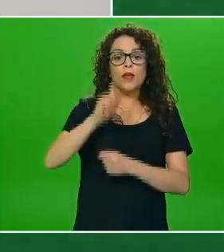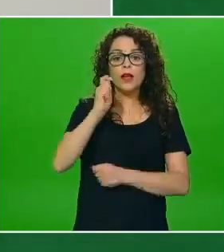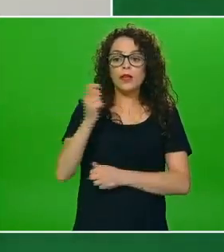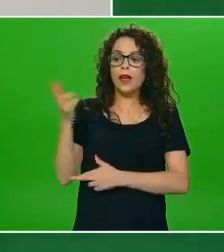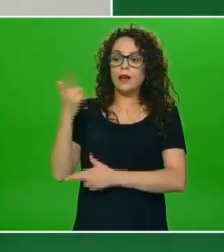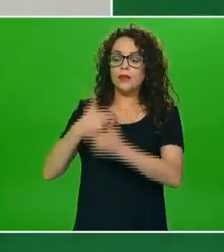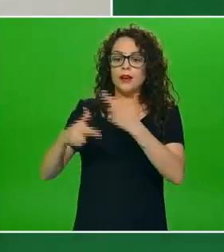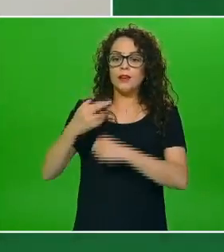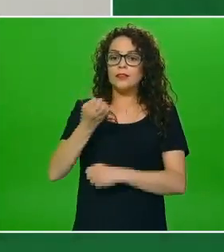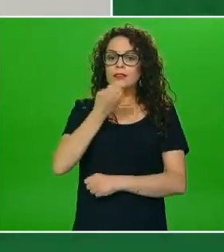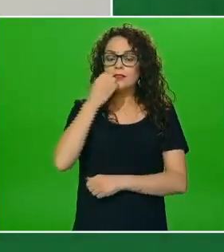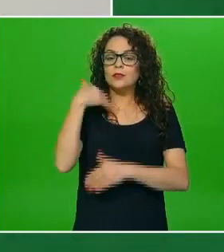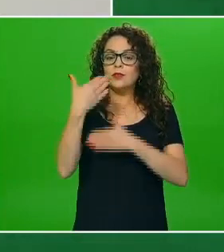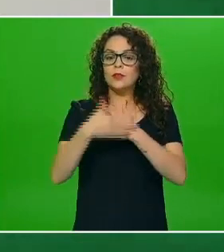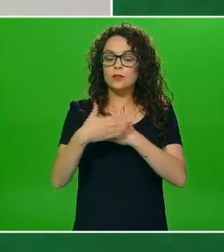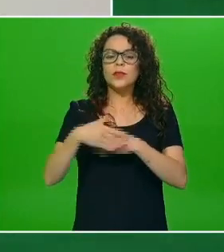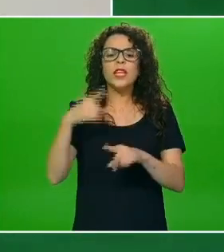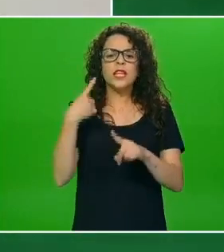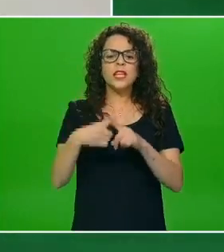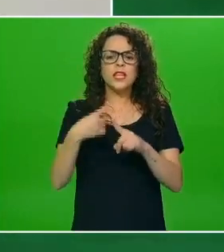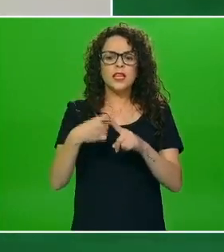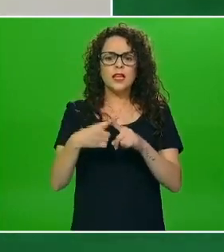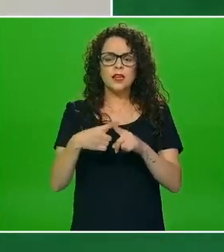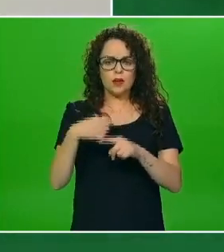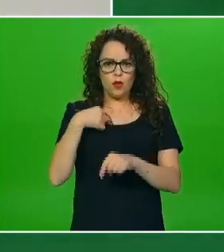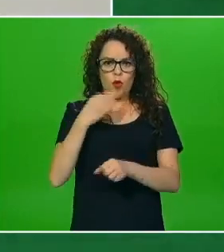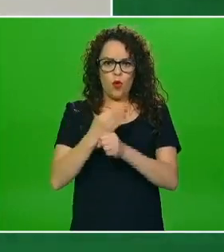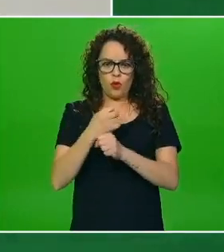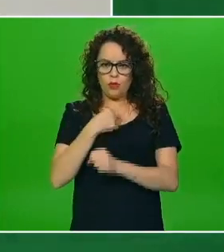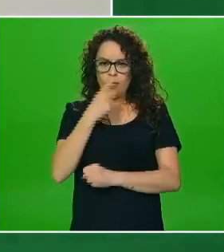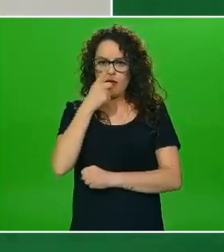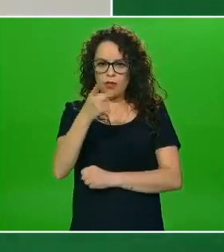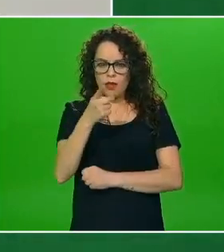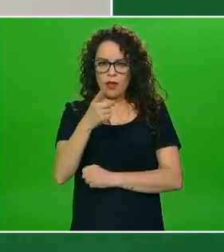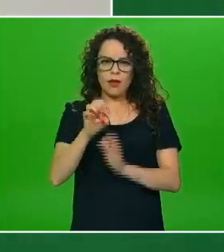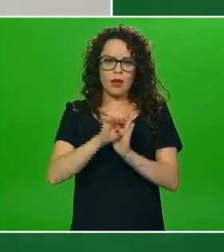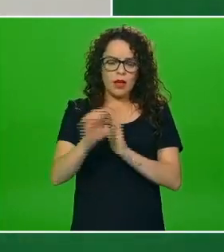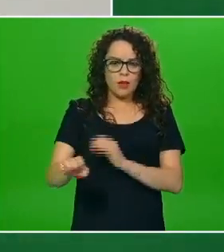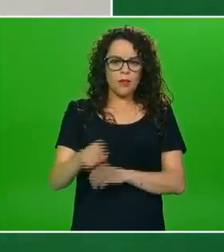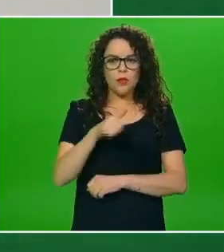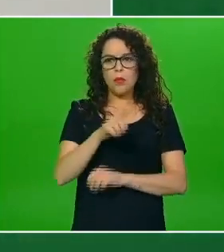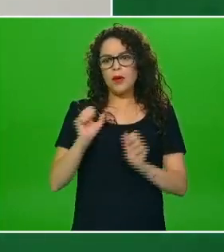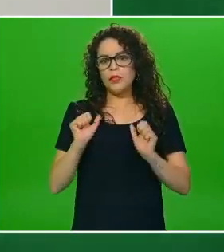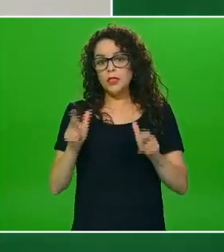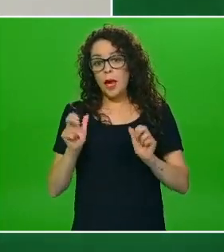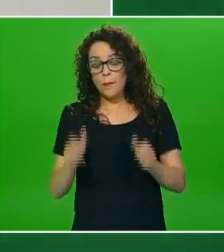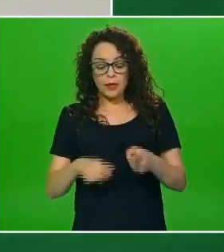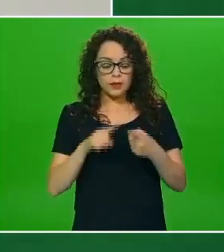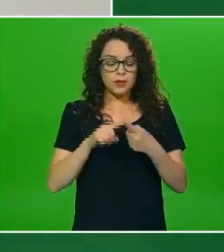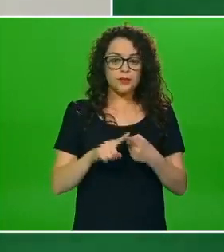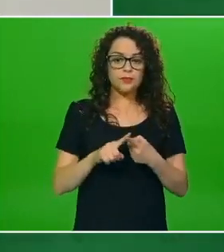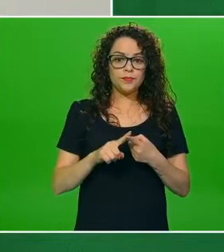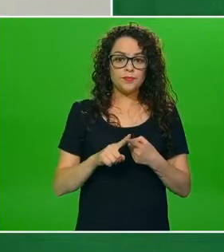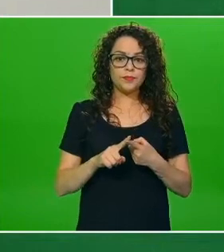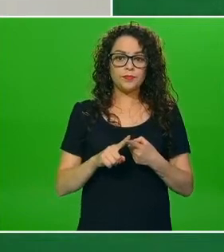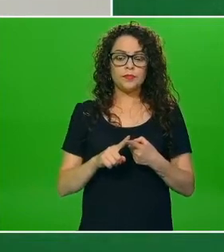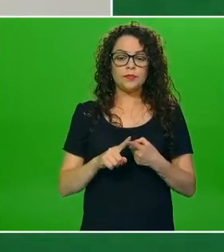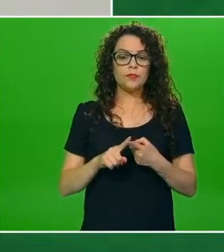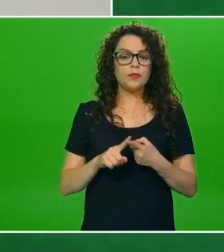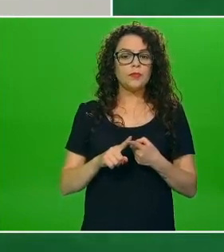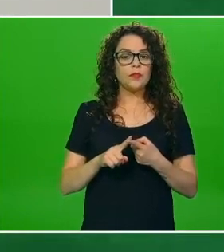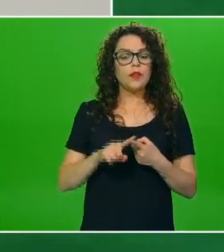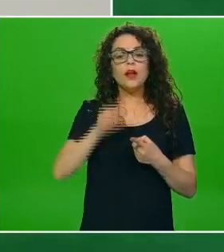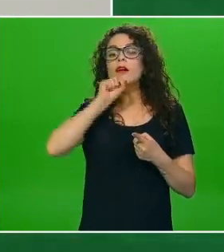clases las que puedo precisar en este momento son por ejemplo Chiapas son por ejemplo también el estado de